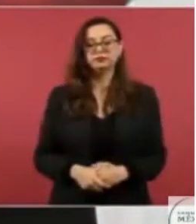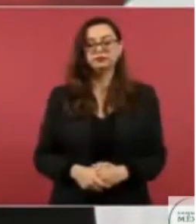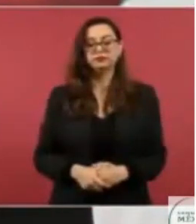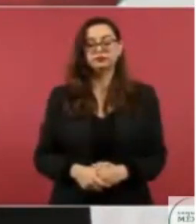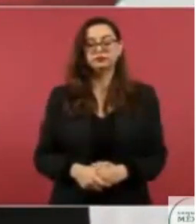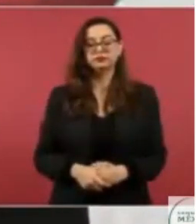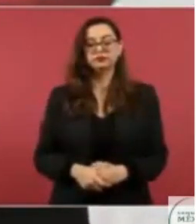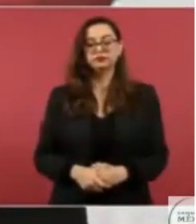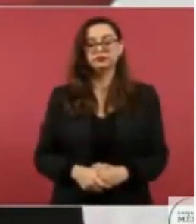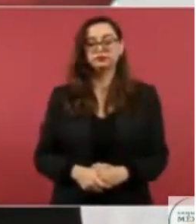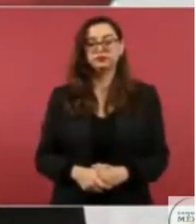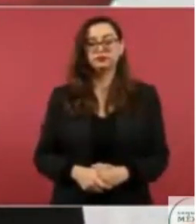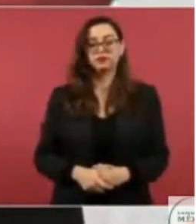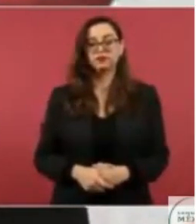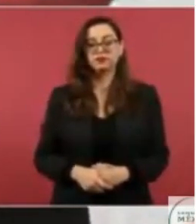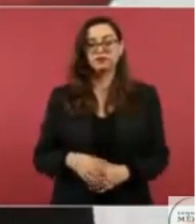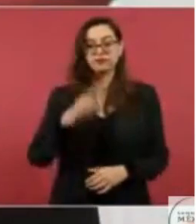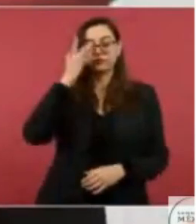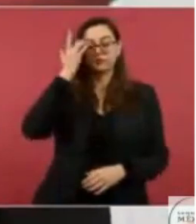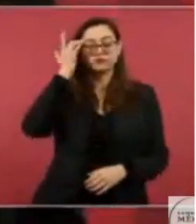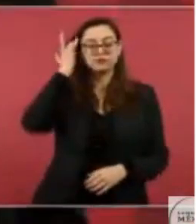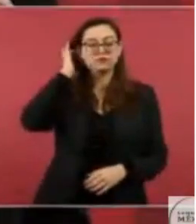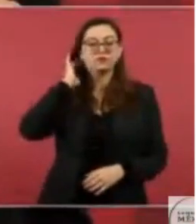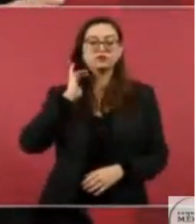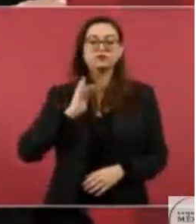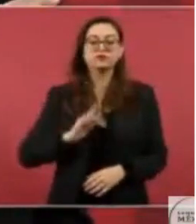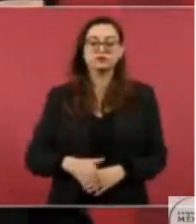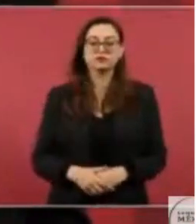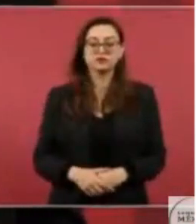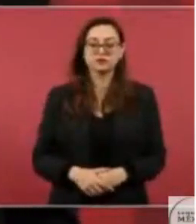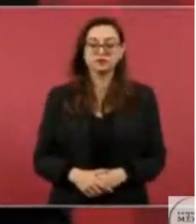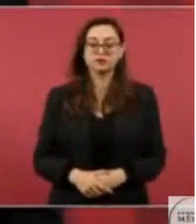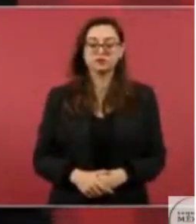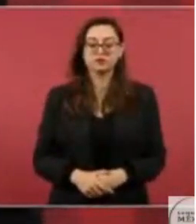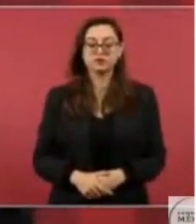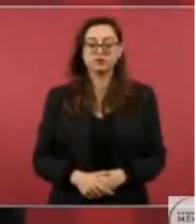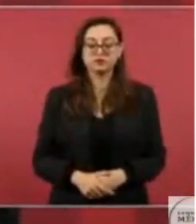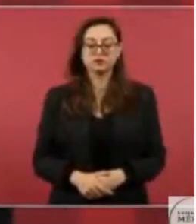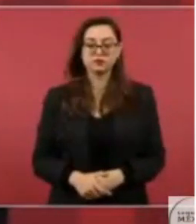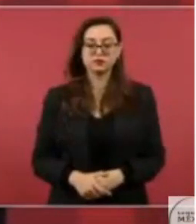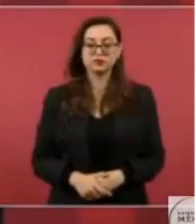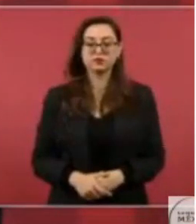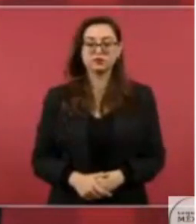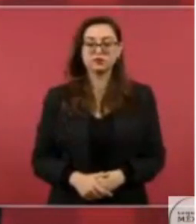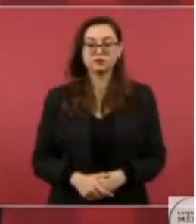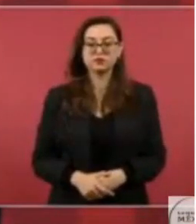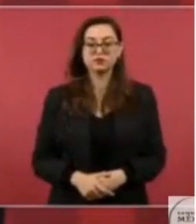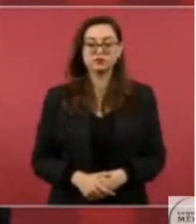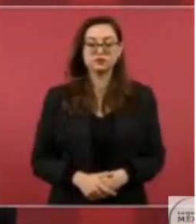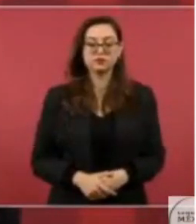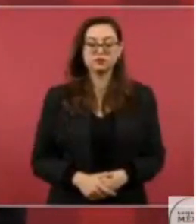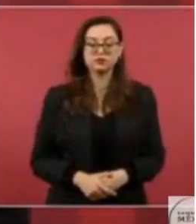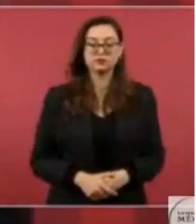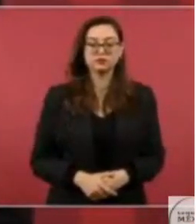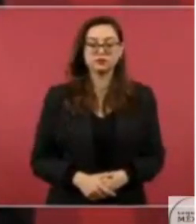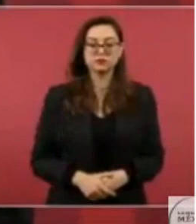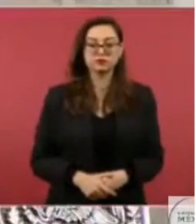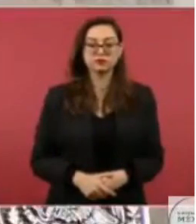Pero sí puede ser un caso vinculado al